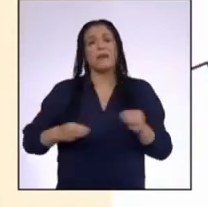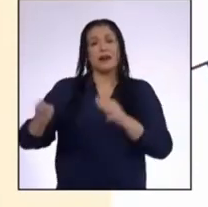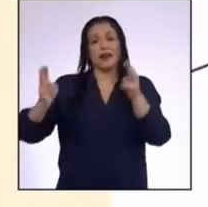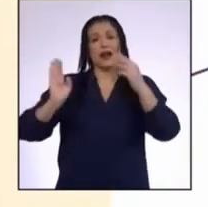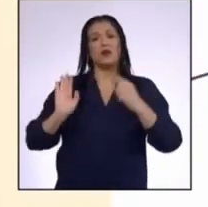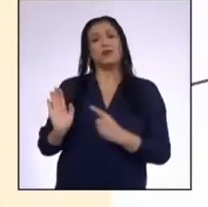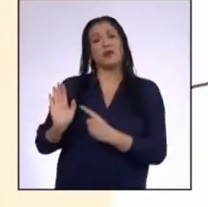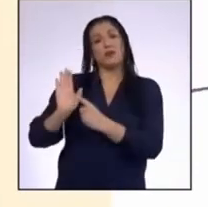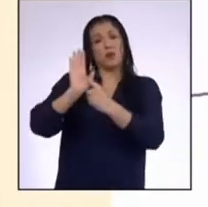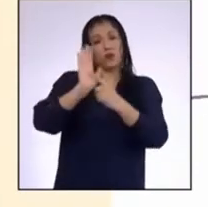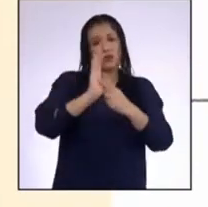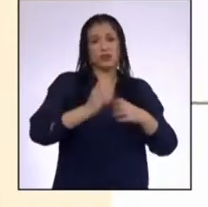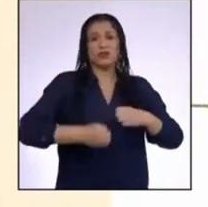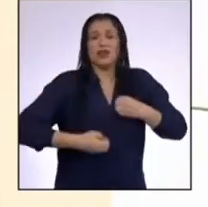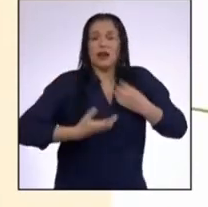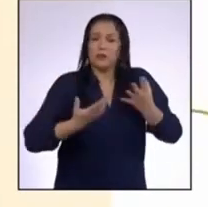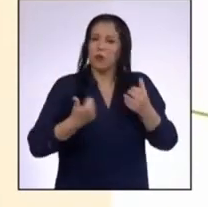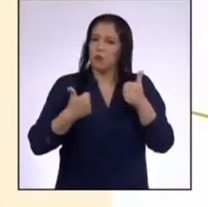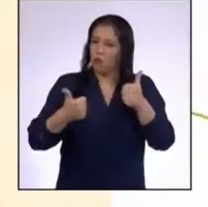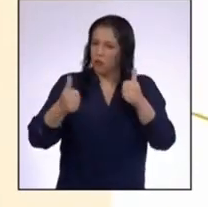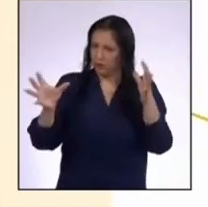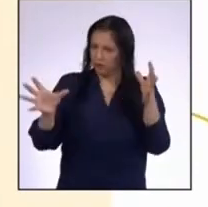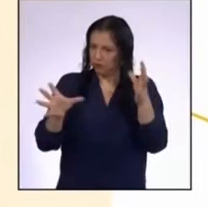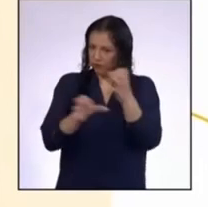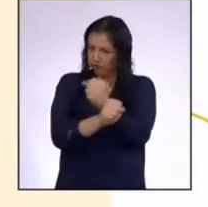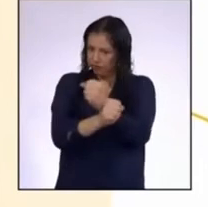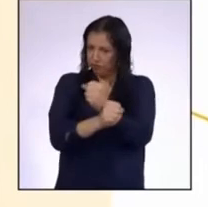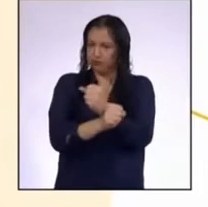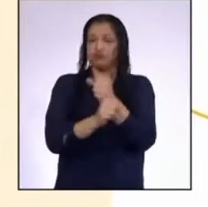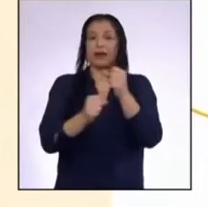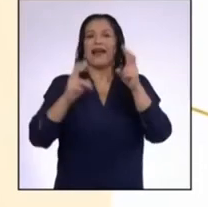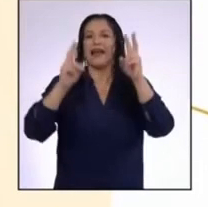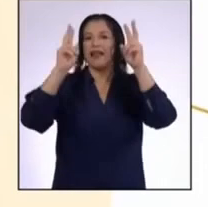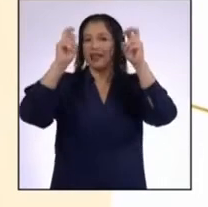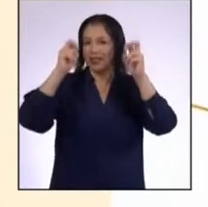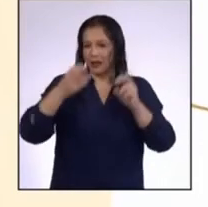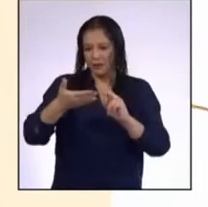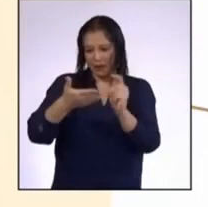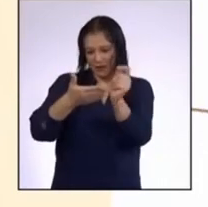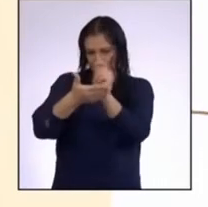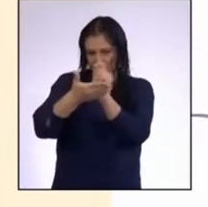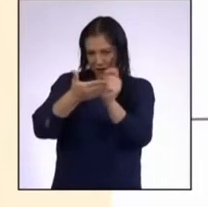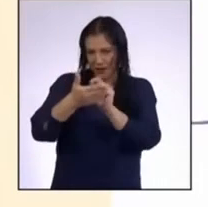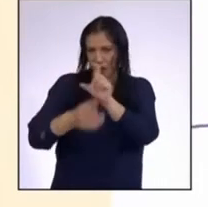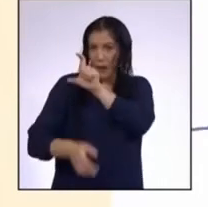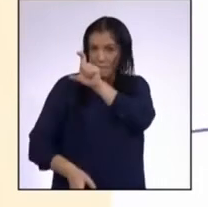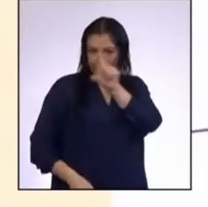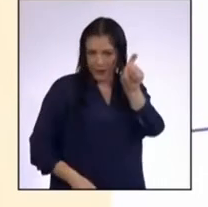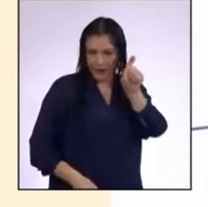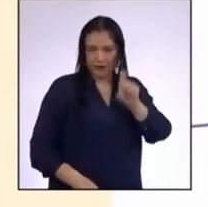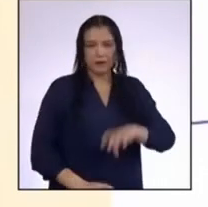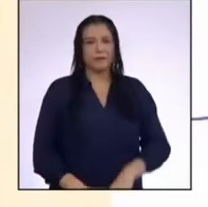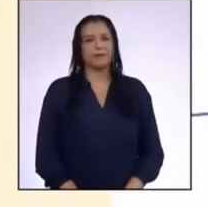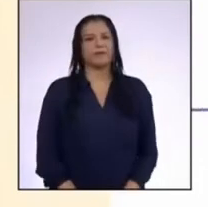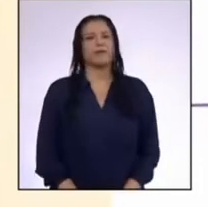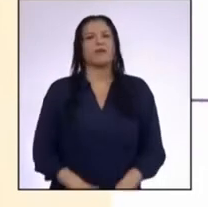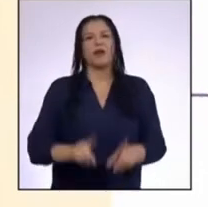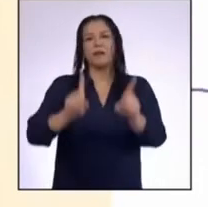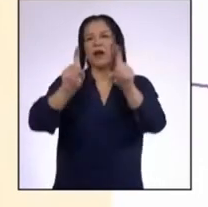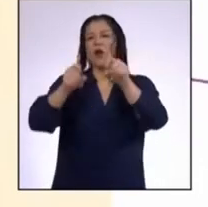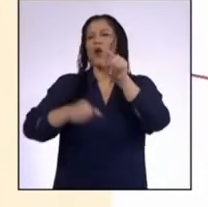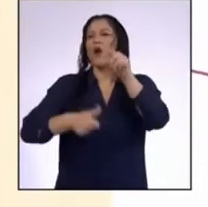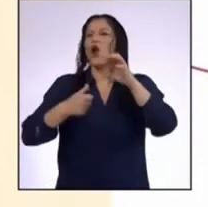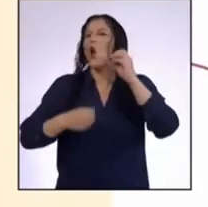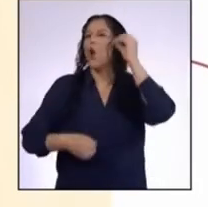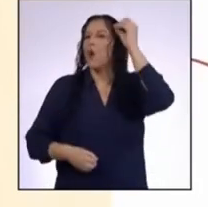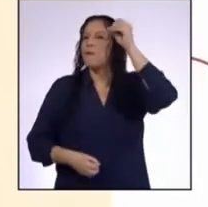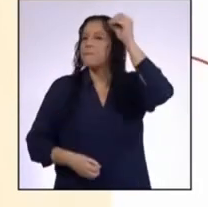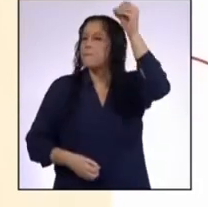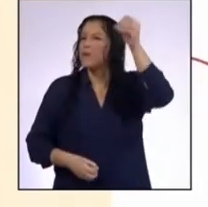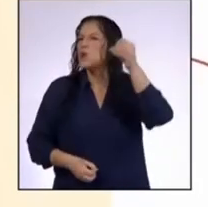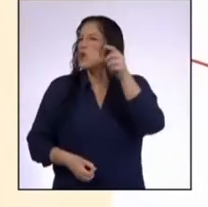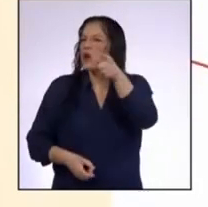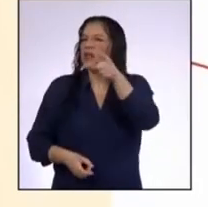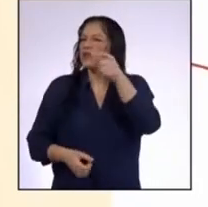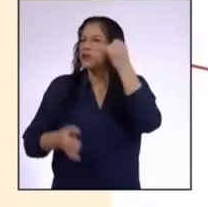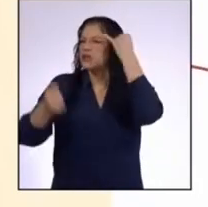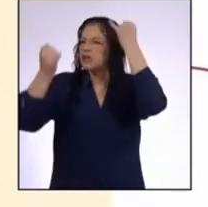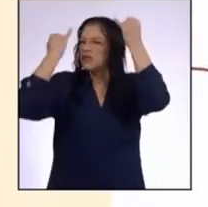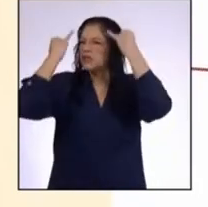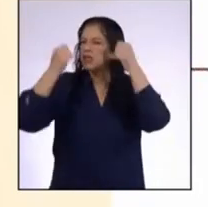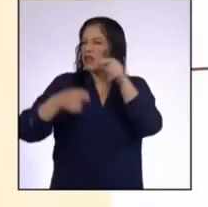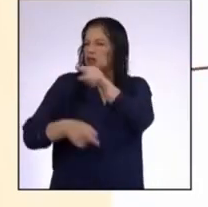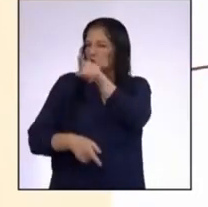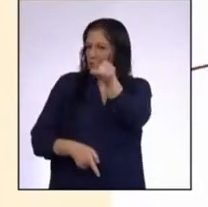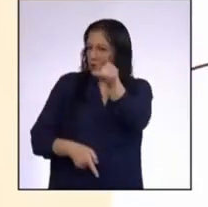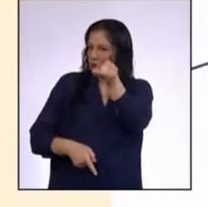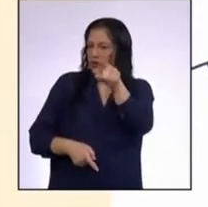expresamos Buenas conclusiones acerca del contenido del párrafo ¿Qué opinan en sus casas sobre estas ideas?